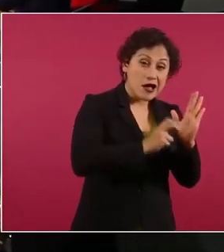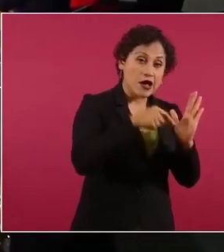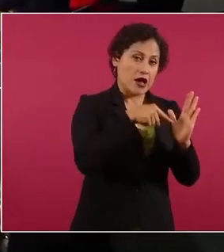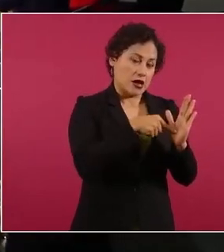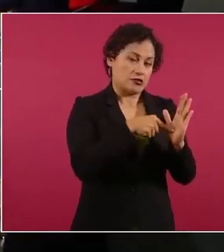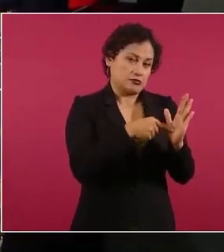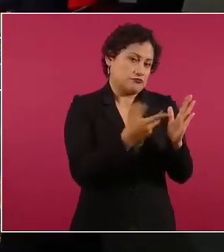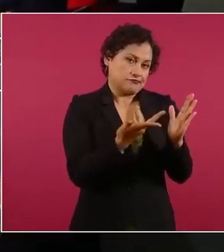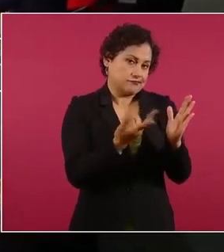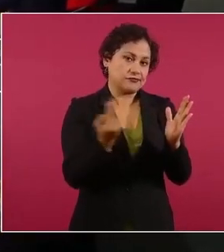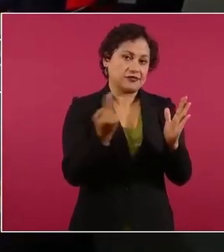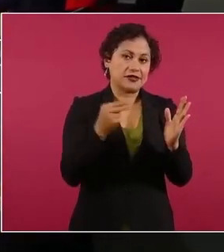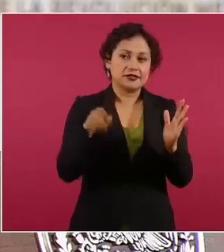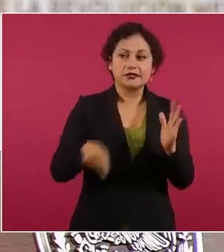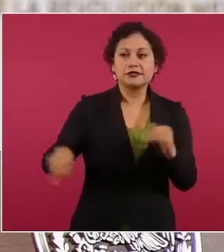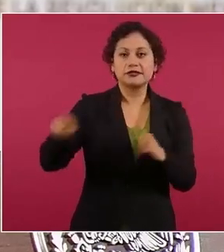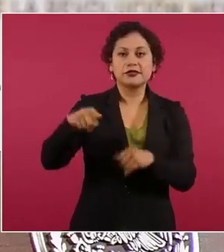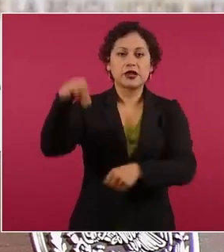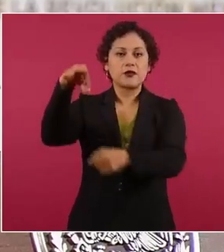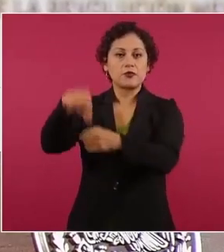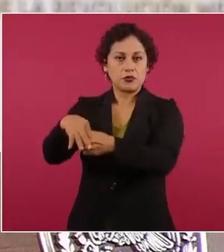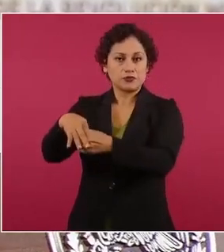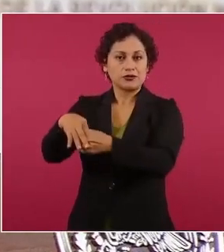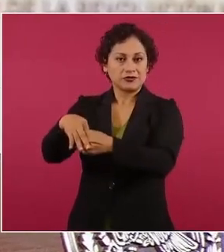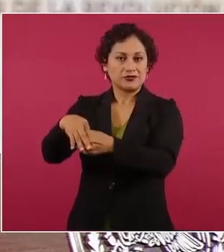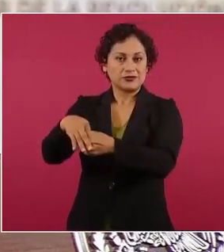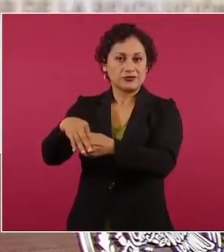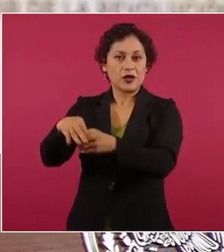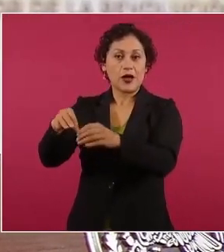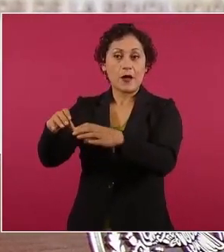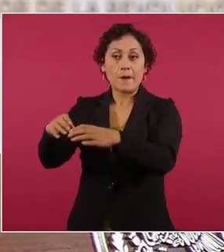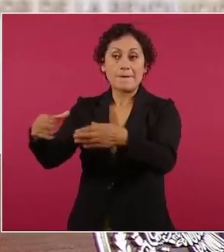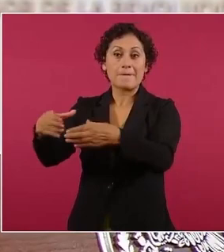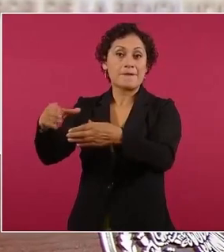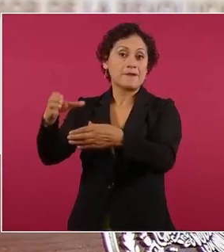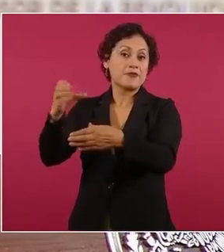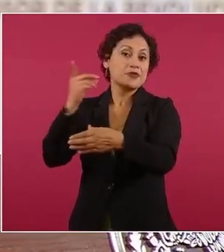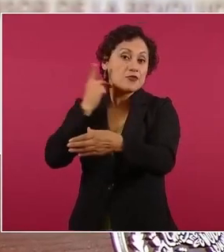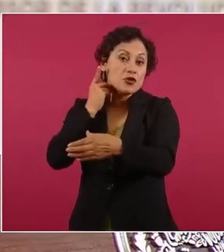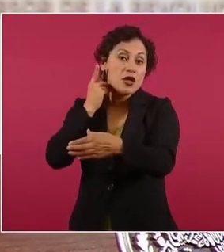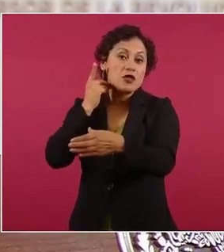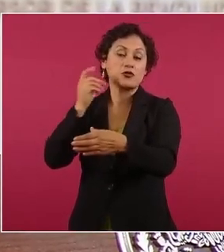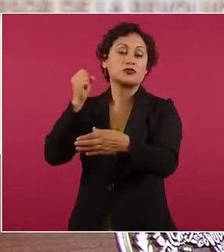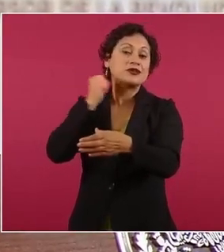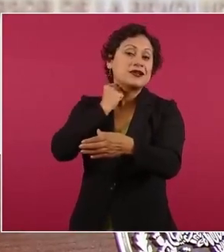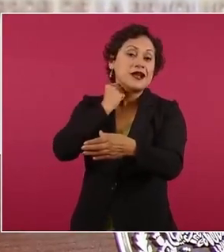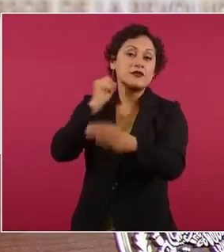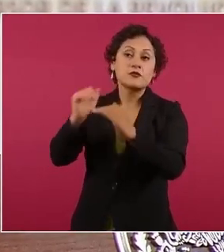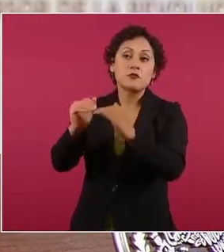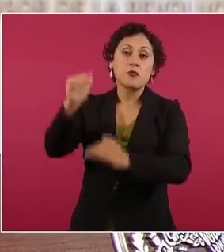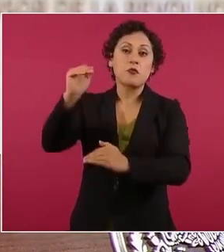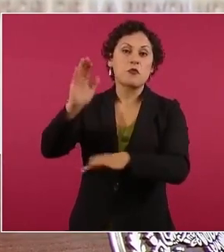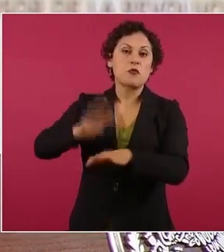terceras partes de la votación por eso los votos fueron creo que 80